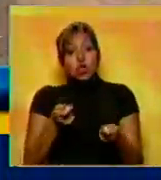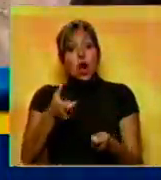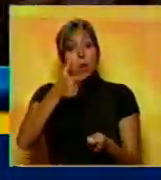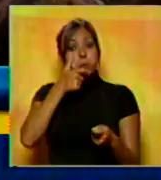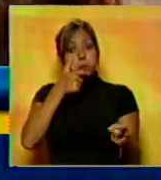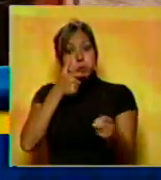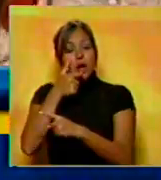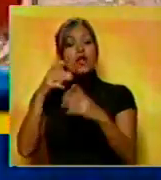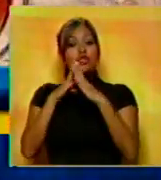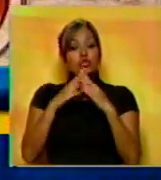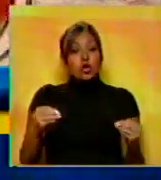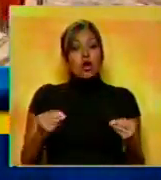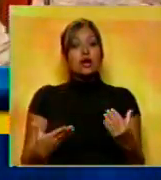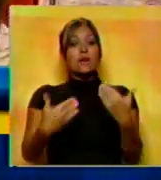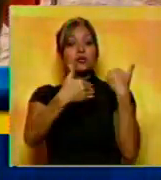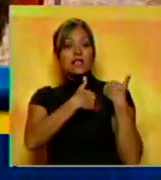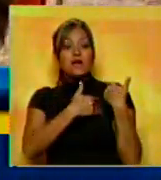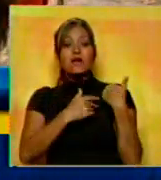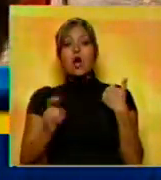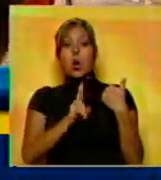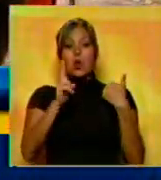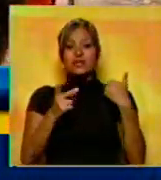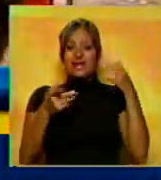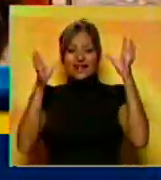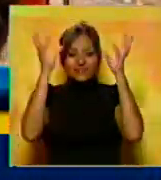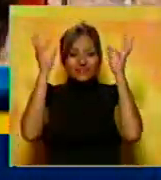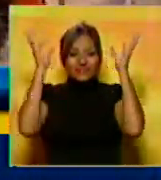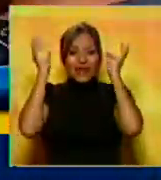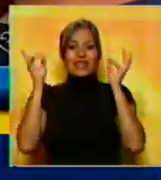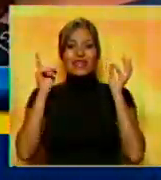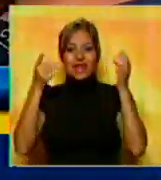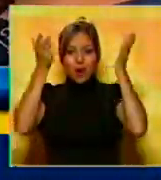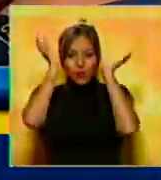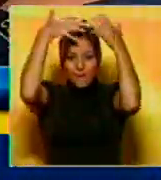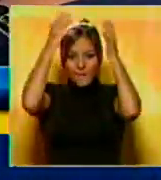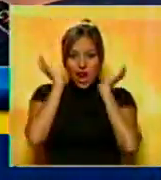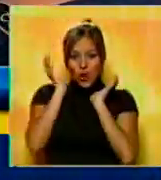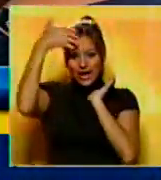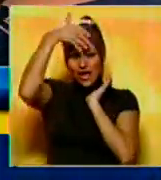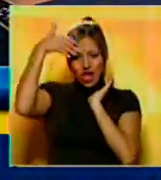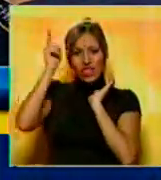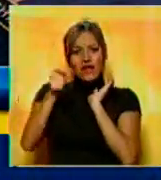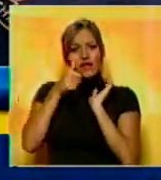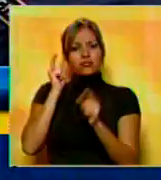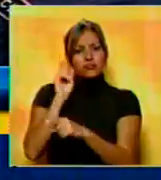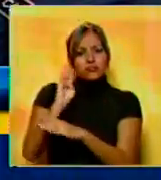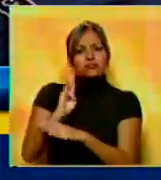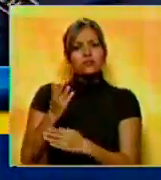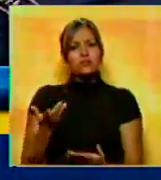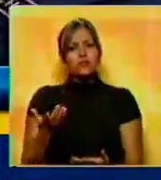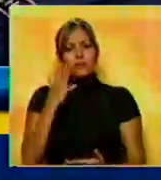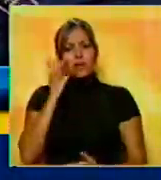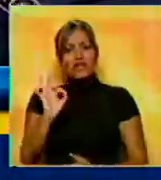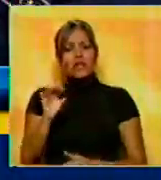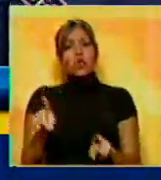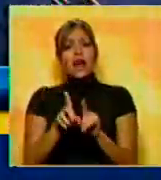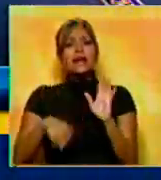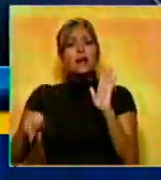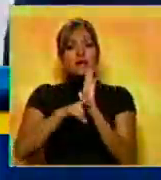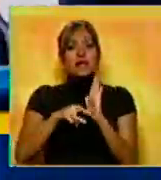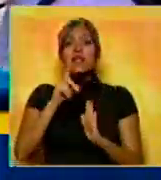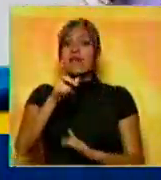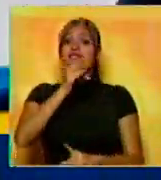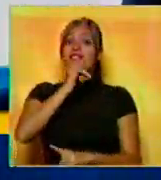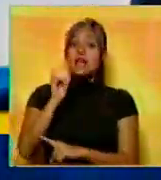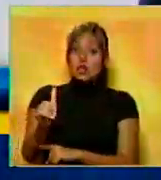supervisión de los locales encargados de la colocación y la fabricación de las pelucas. Por su parte, las autoridades reiteran el llamado a las víctimas para que